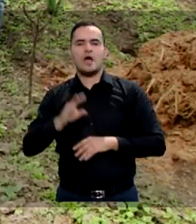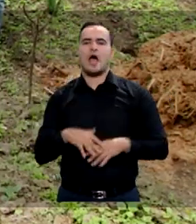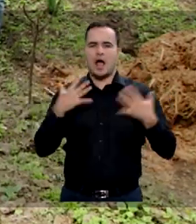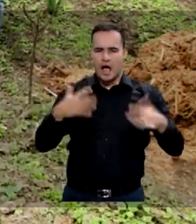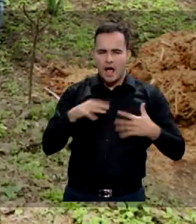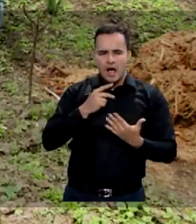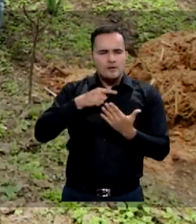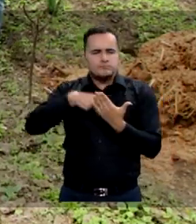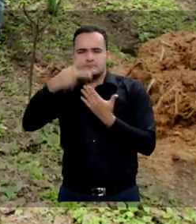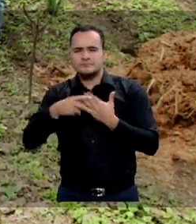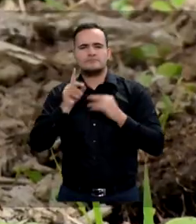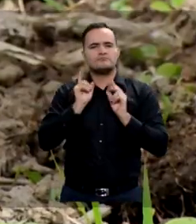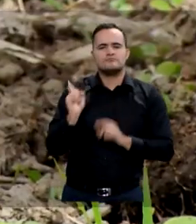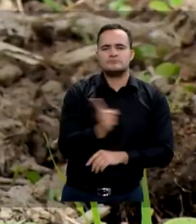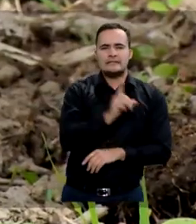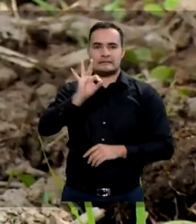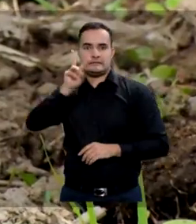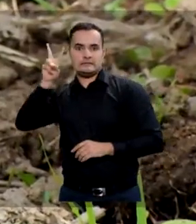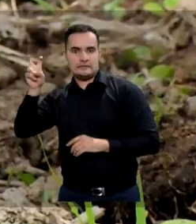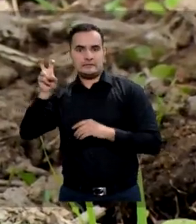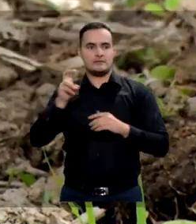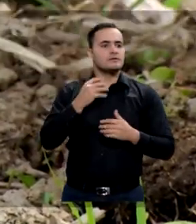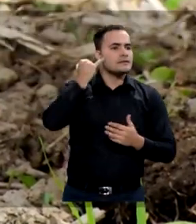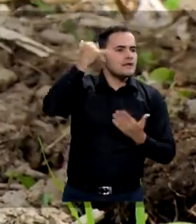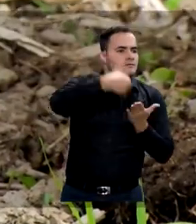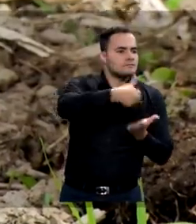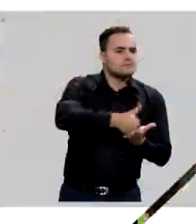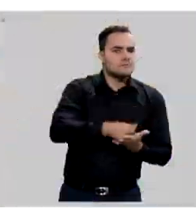proyectos del Distrito Rural Campesino.